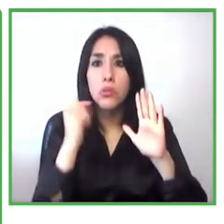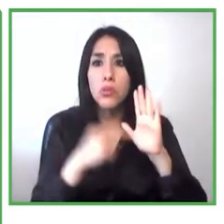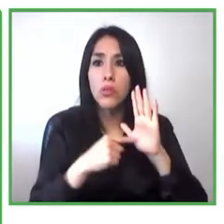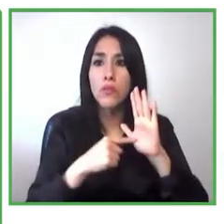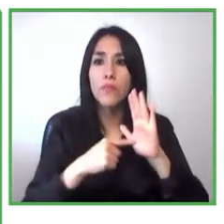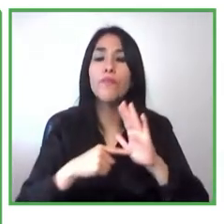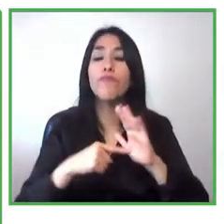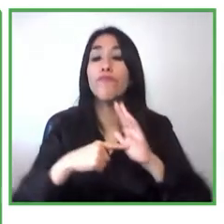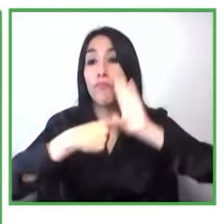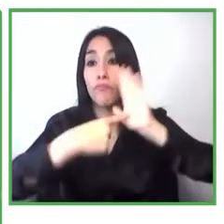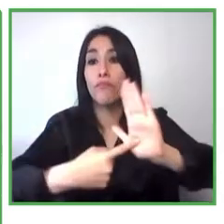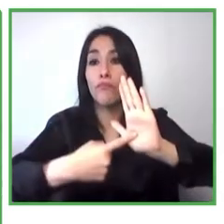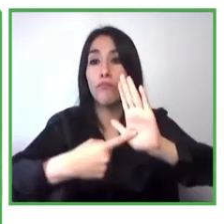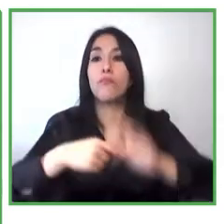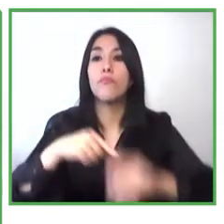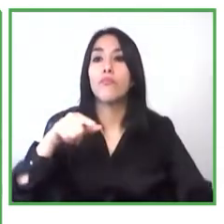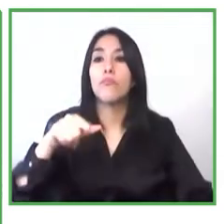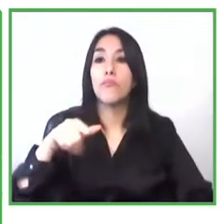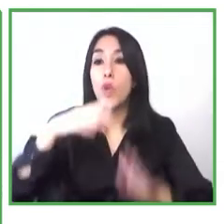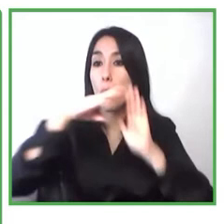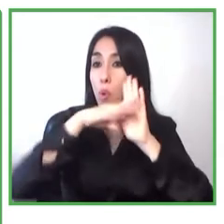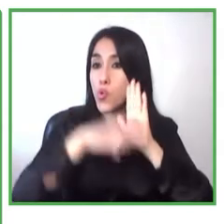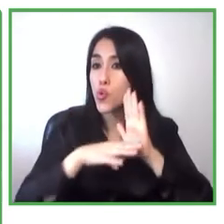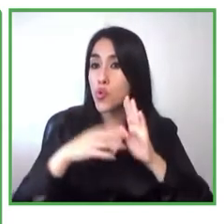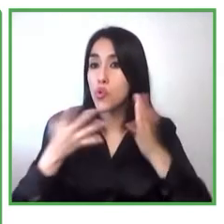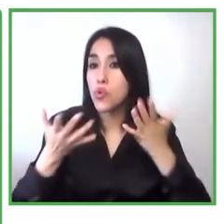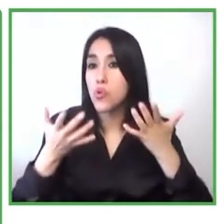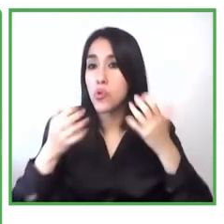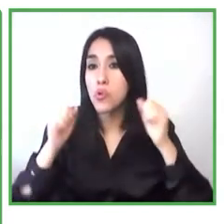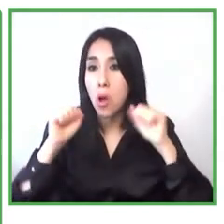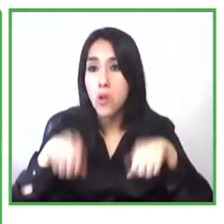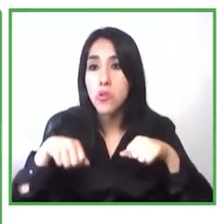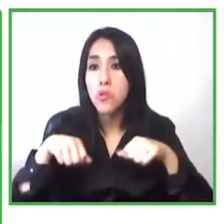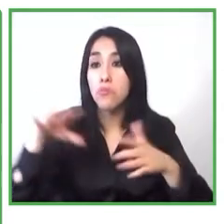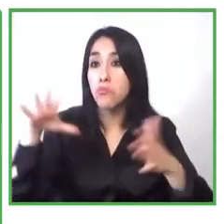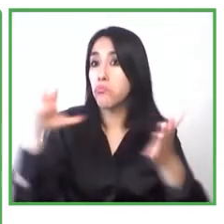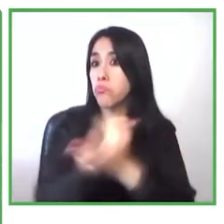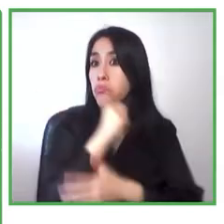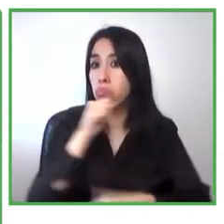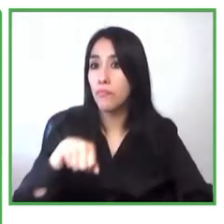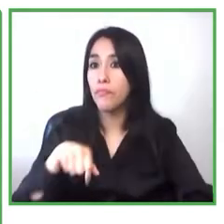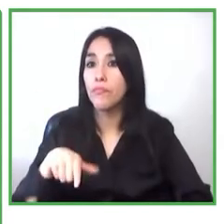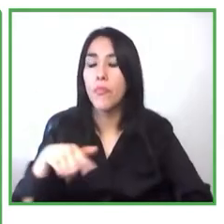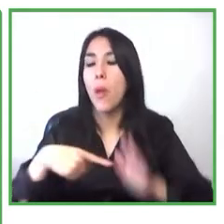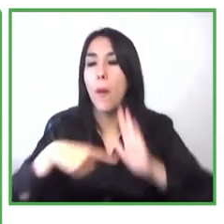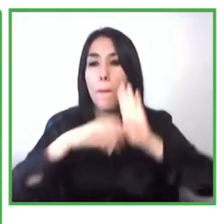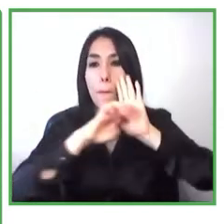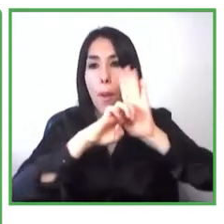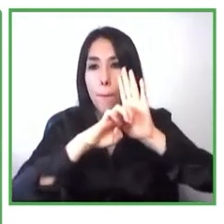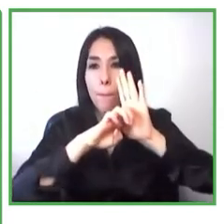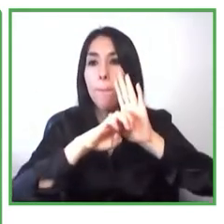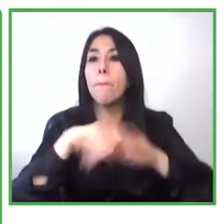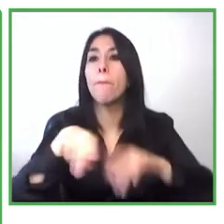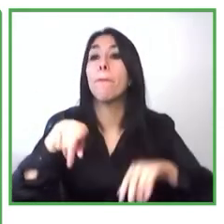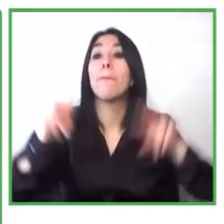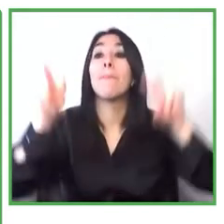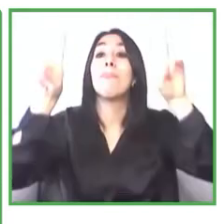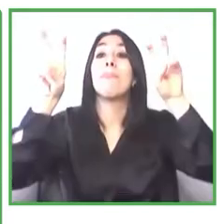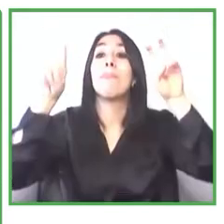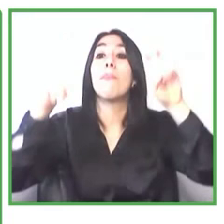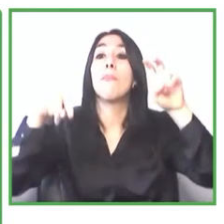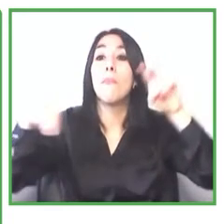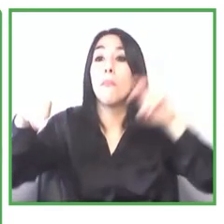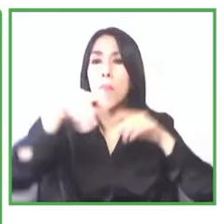en términos de problemas que estamos tratando de enfocarnos primero que todo el problema